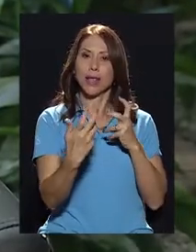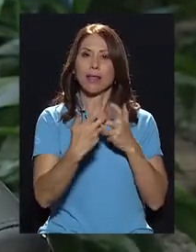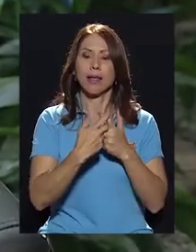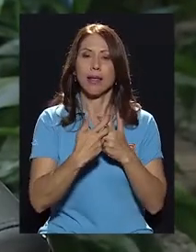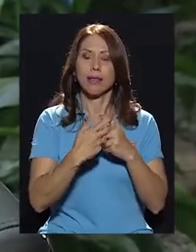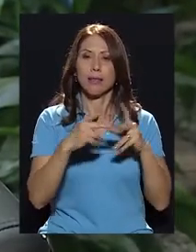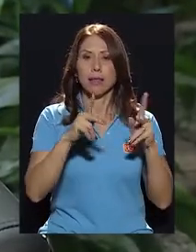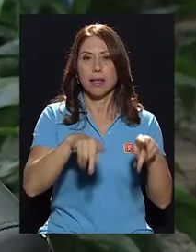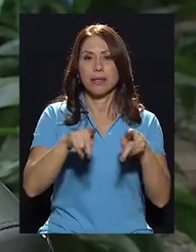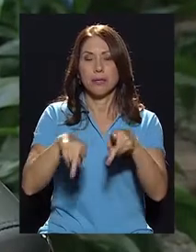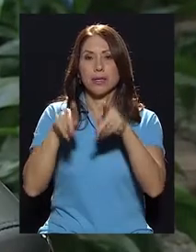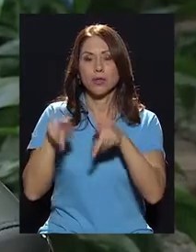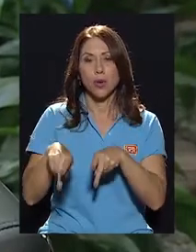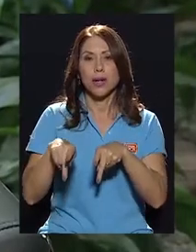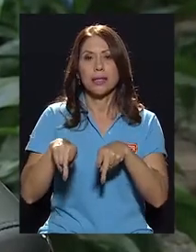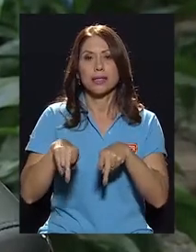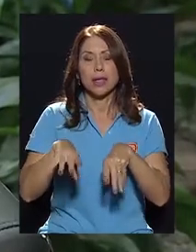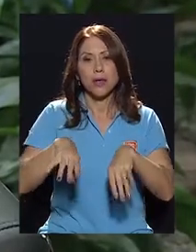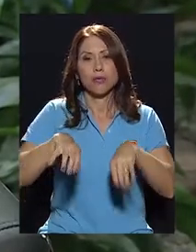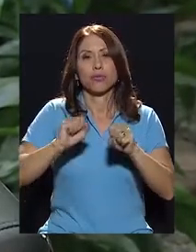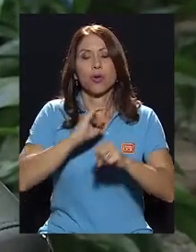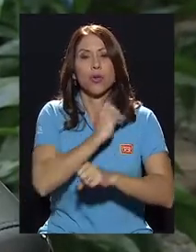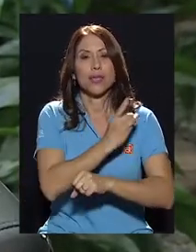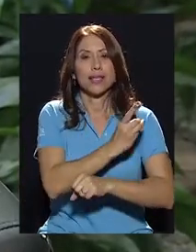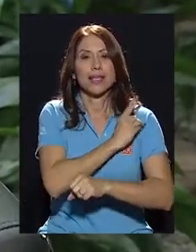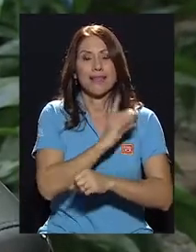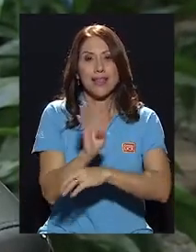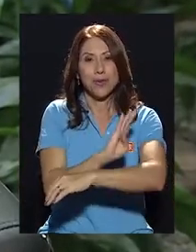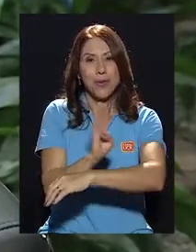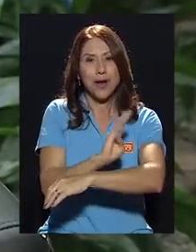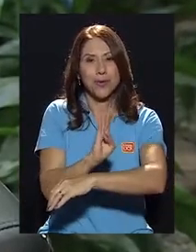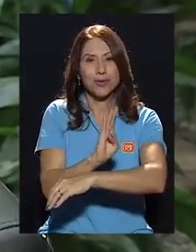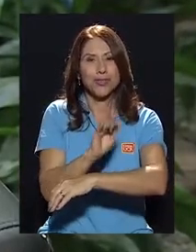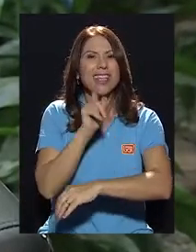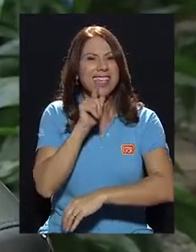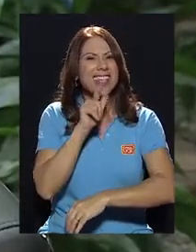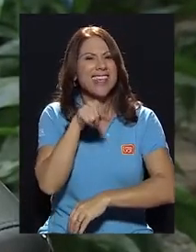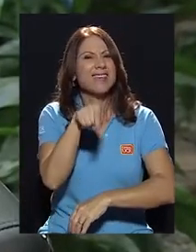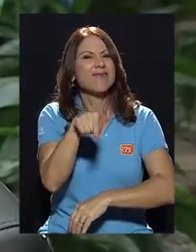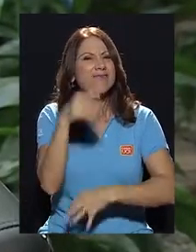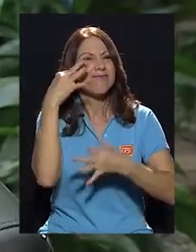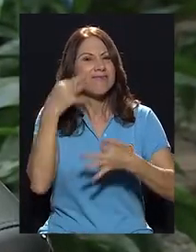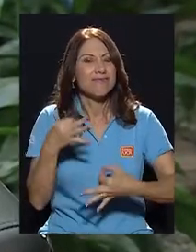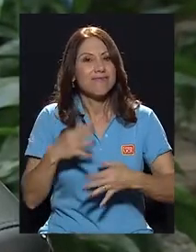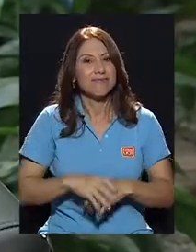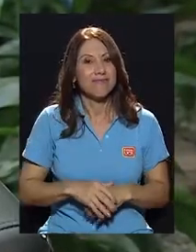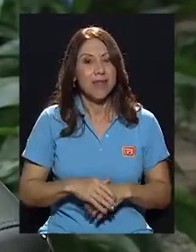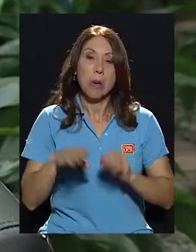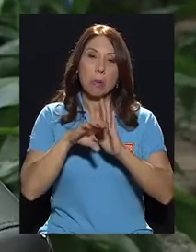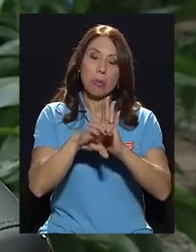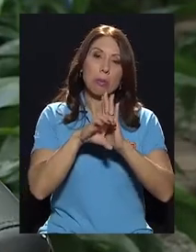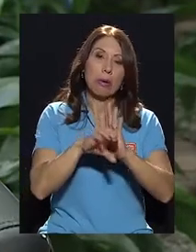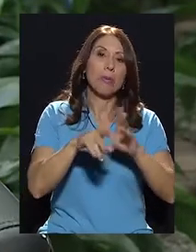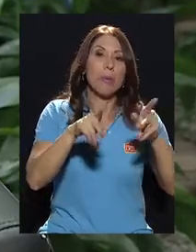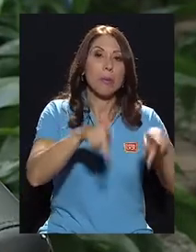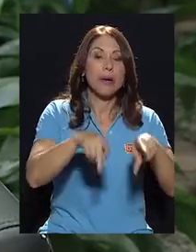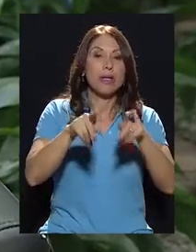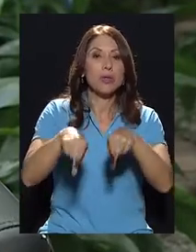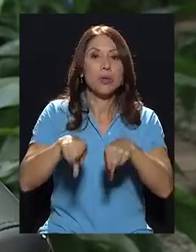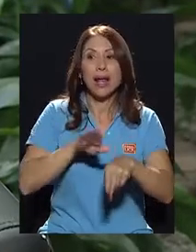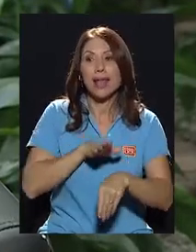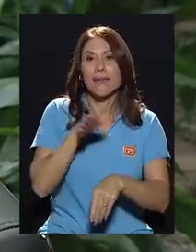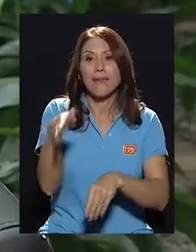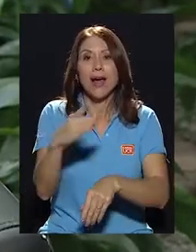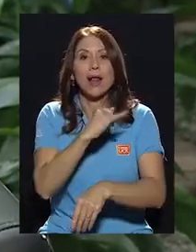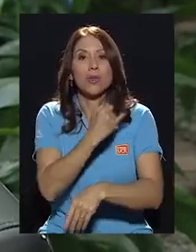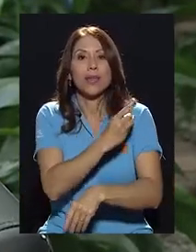las personas que ejercen en la Junta Directiva de los Bancos. ¿Quién define eso? La idoneidad de quién